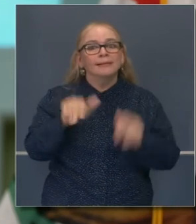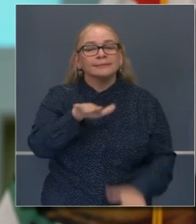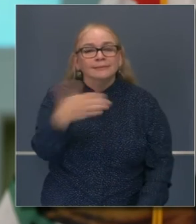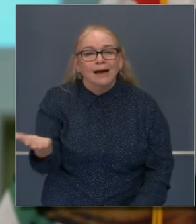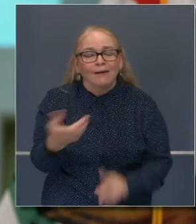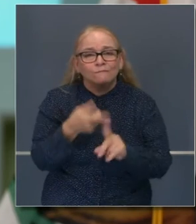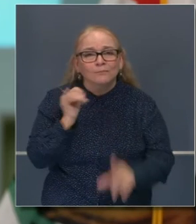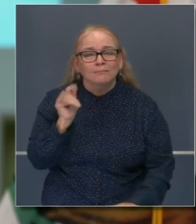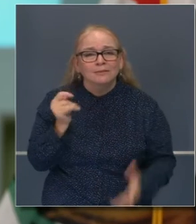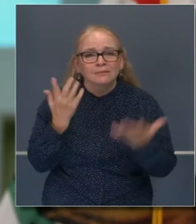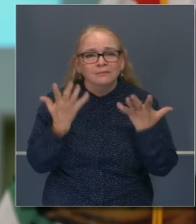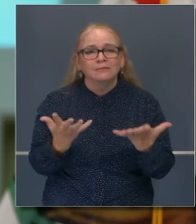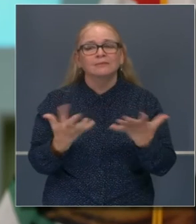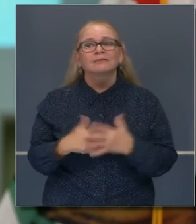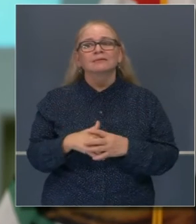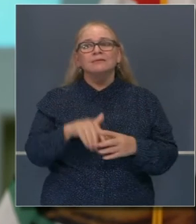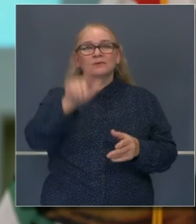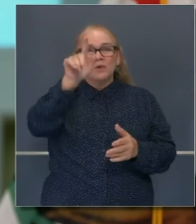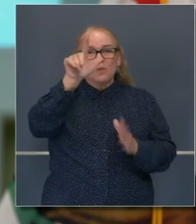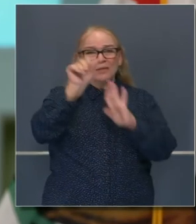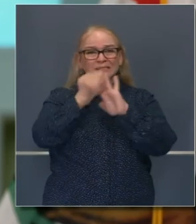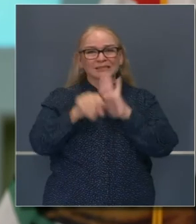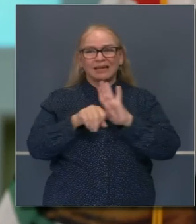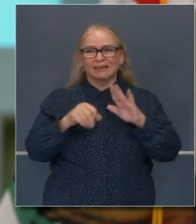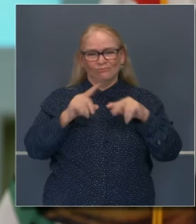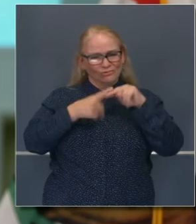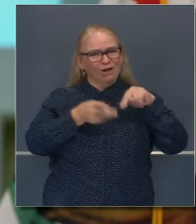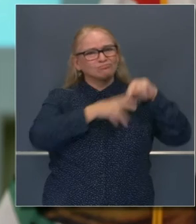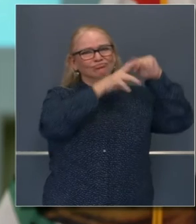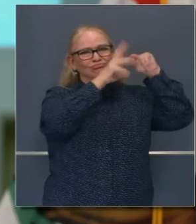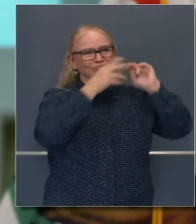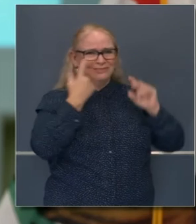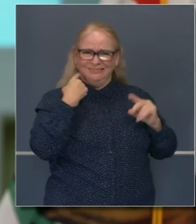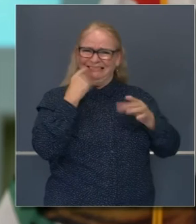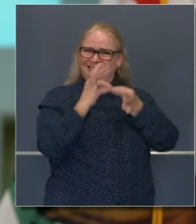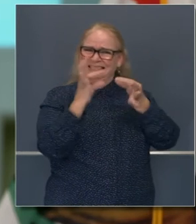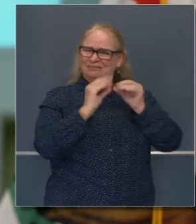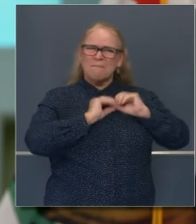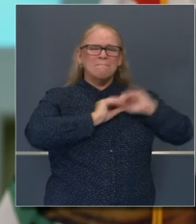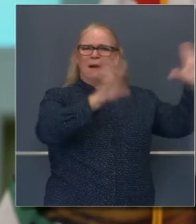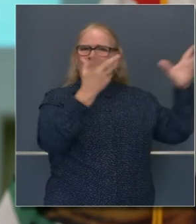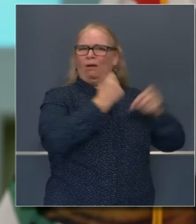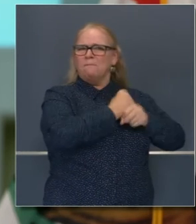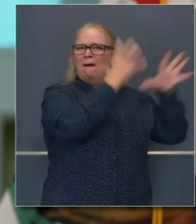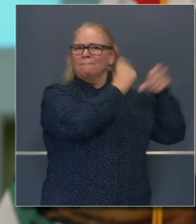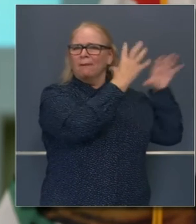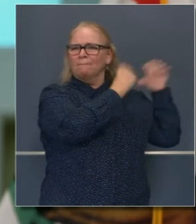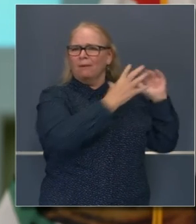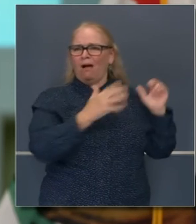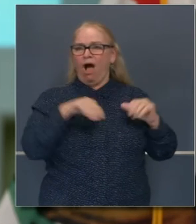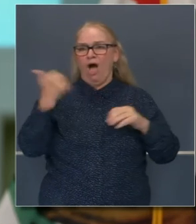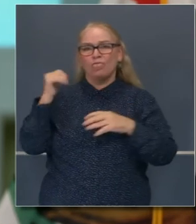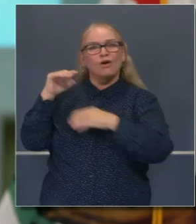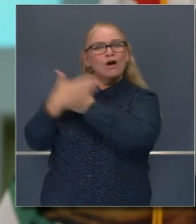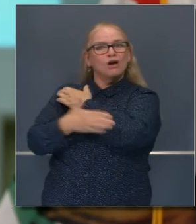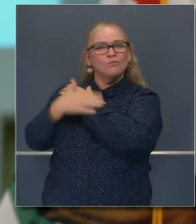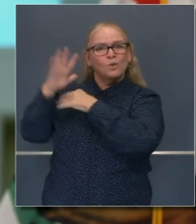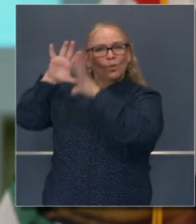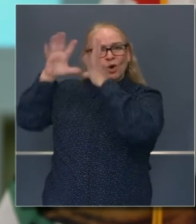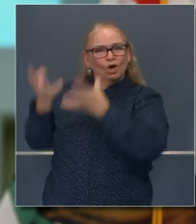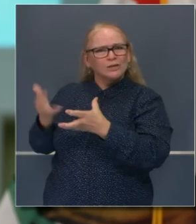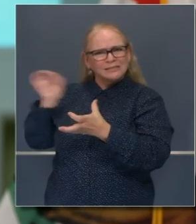y seguirá haciéndolo. Les recuerdo que 21 estados hoy están viendo aumento en los índices de transmisión.